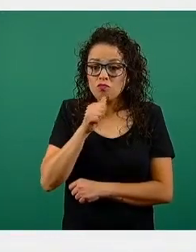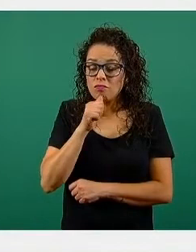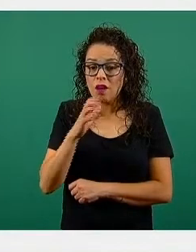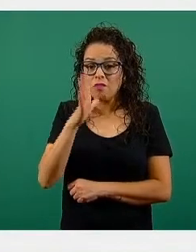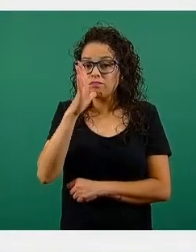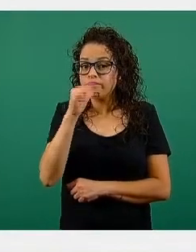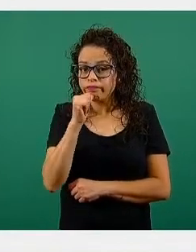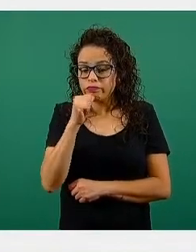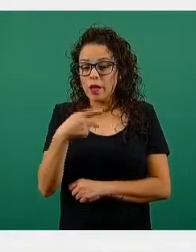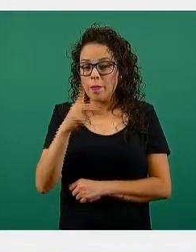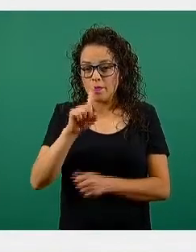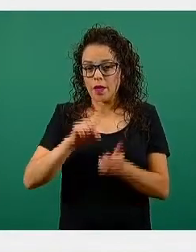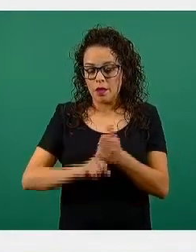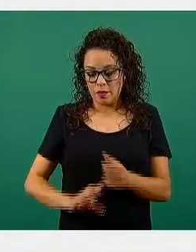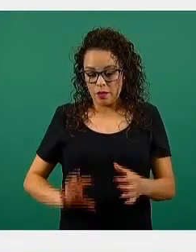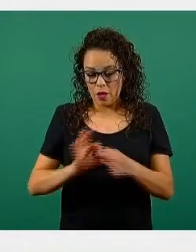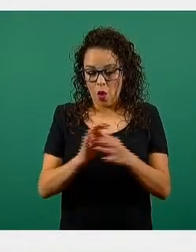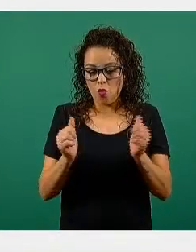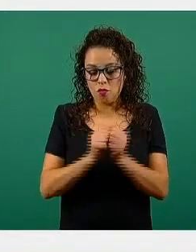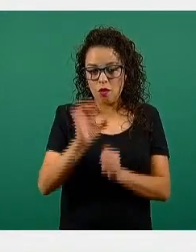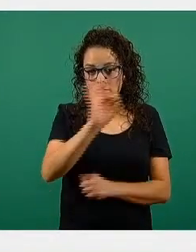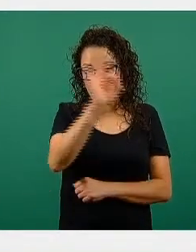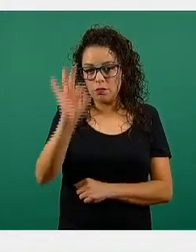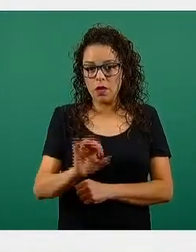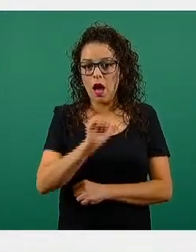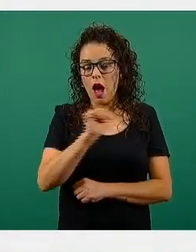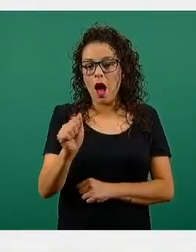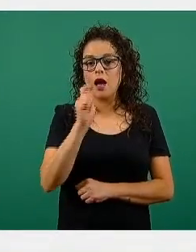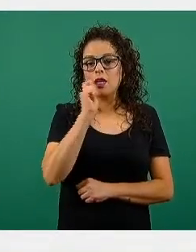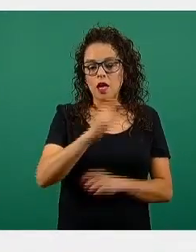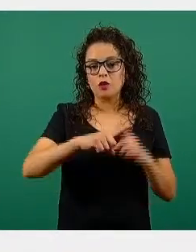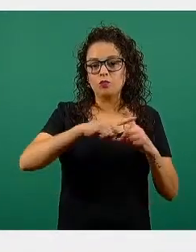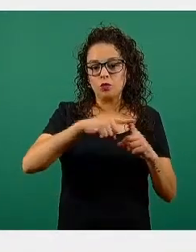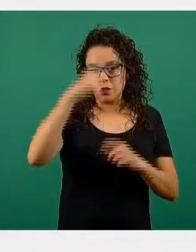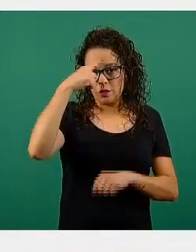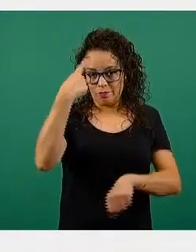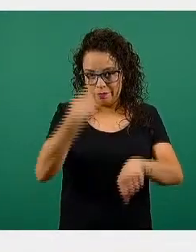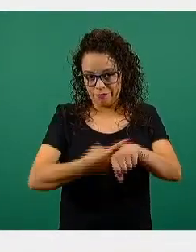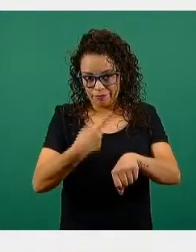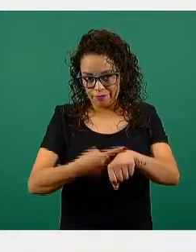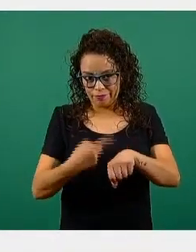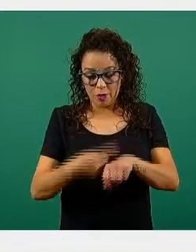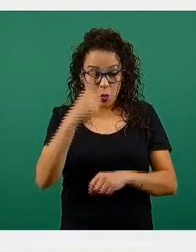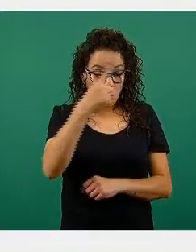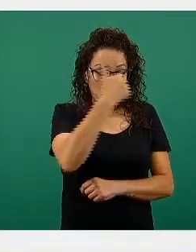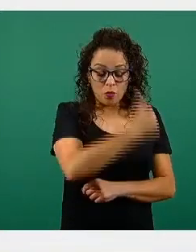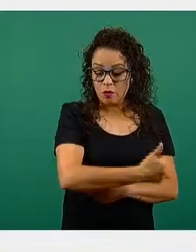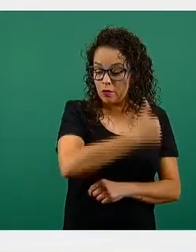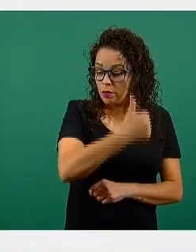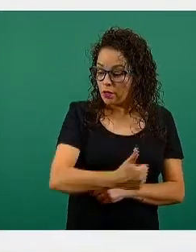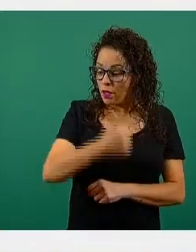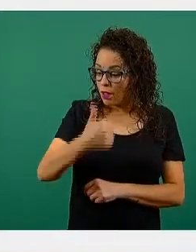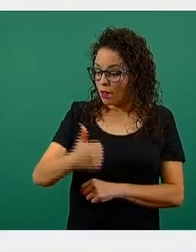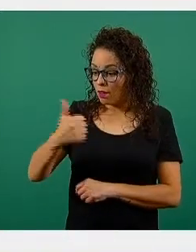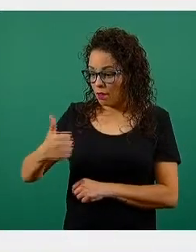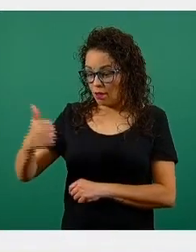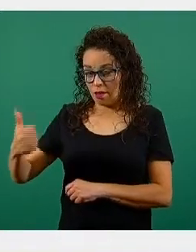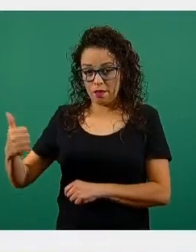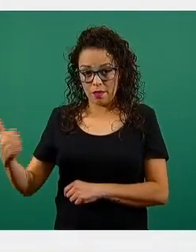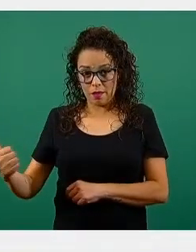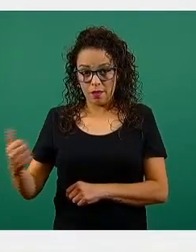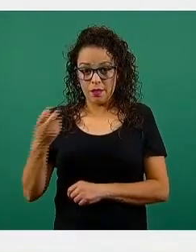porcentaje de positividad de la semana en la que iniciaron los síntomas. Los casos y cada uno de la altura